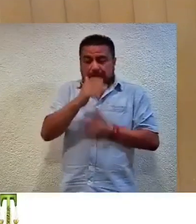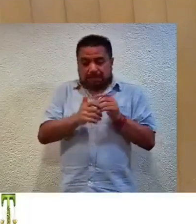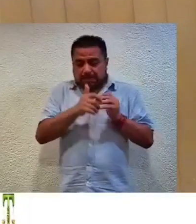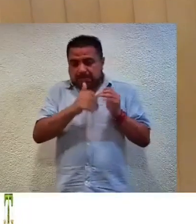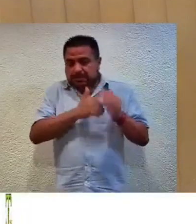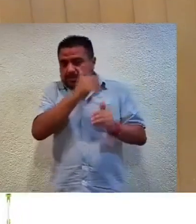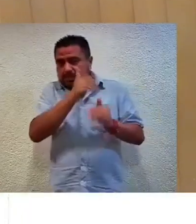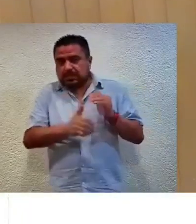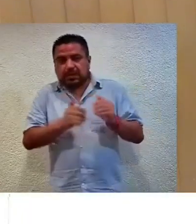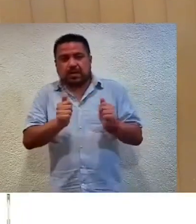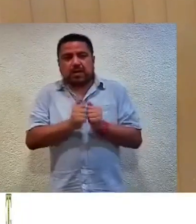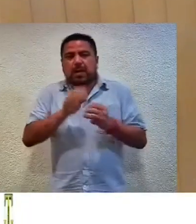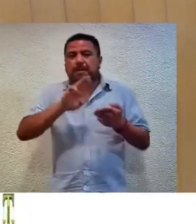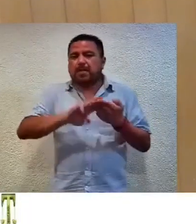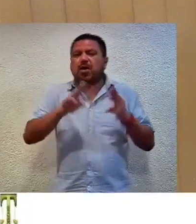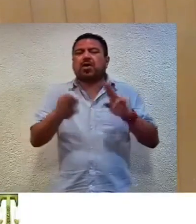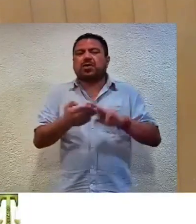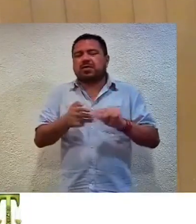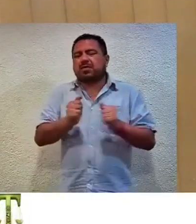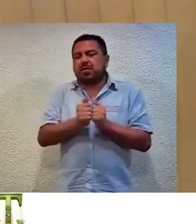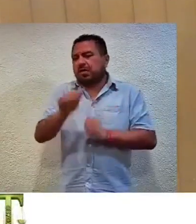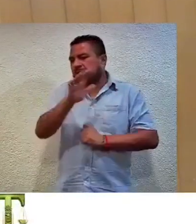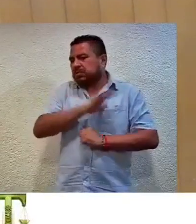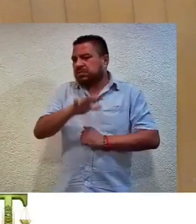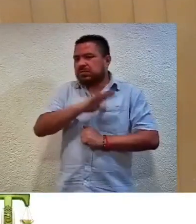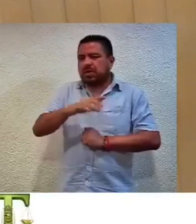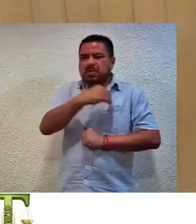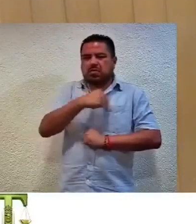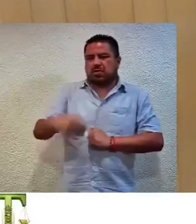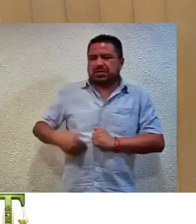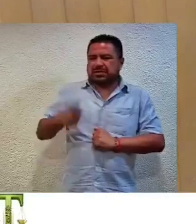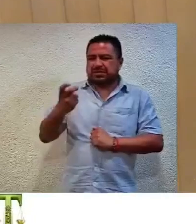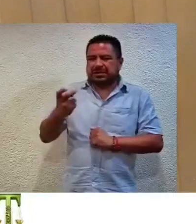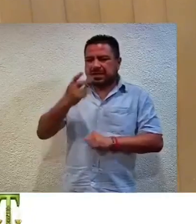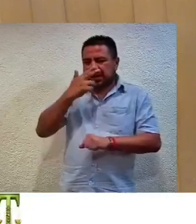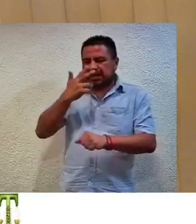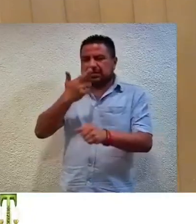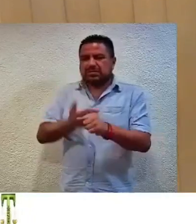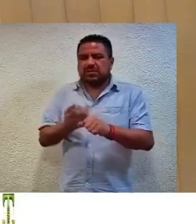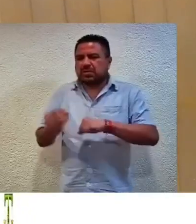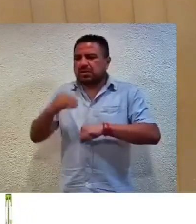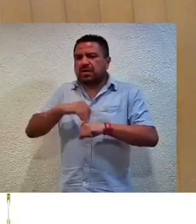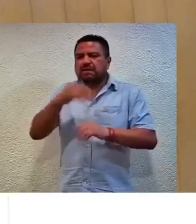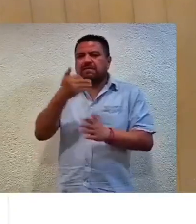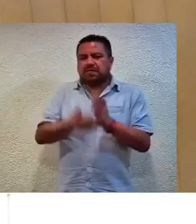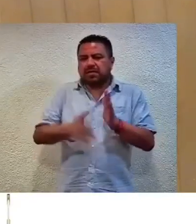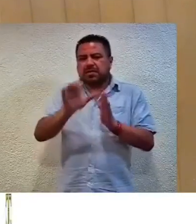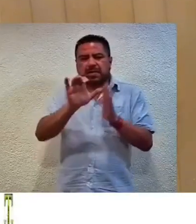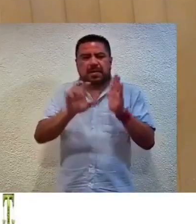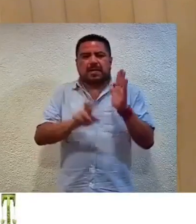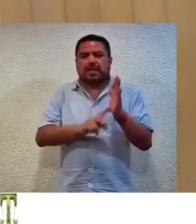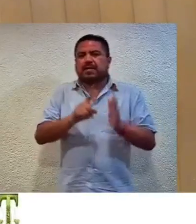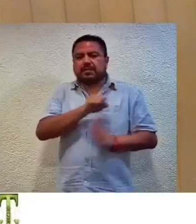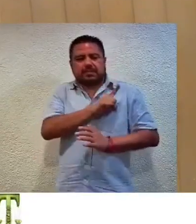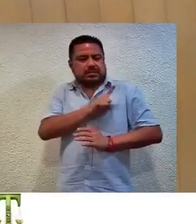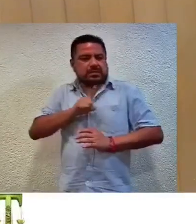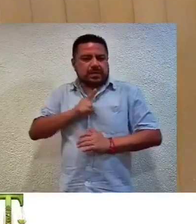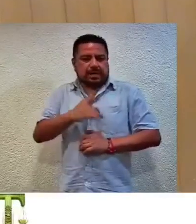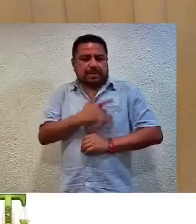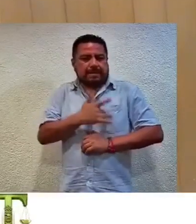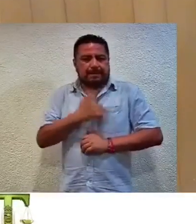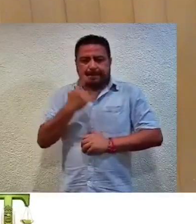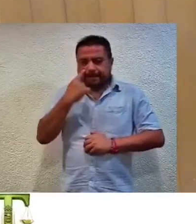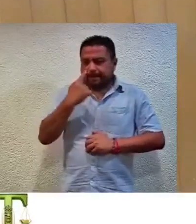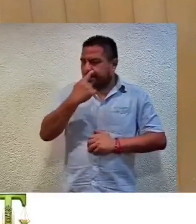relación al motivo de disenso relativo a la omisión por parte del ayuntamiento responsable de emitir convocatoria, se estima que debe calificarse como